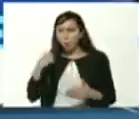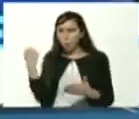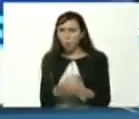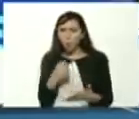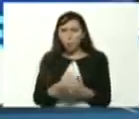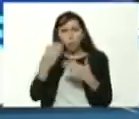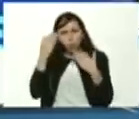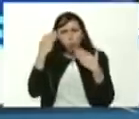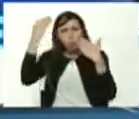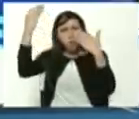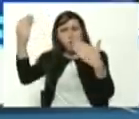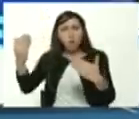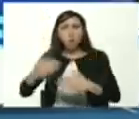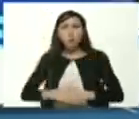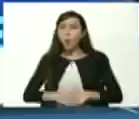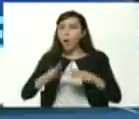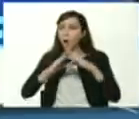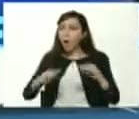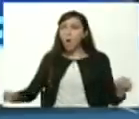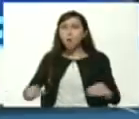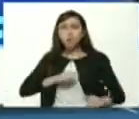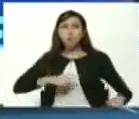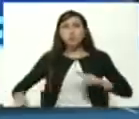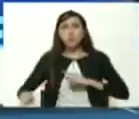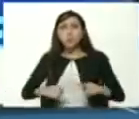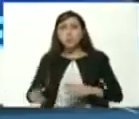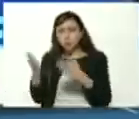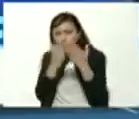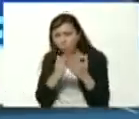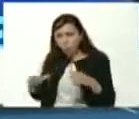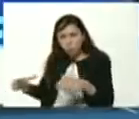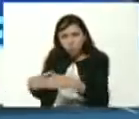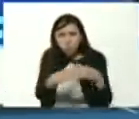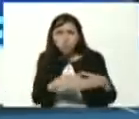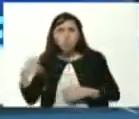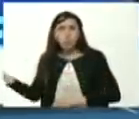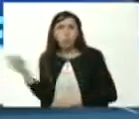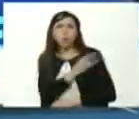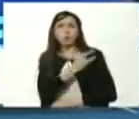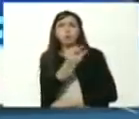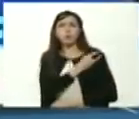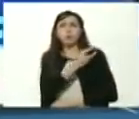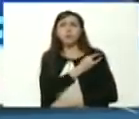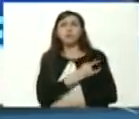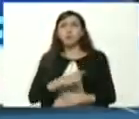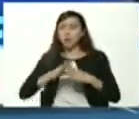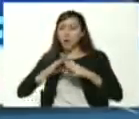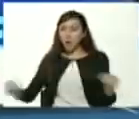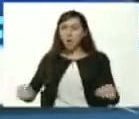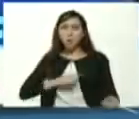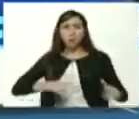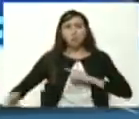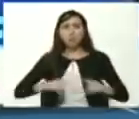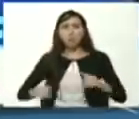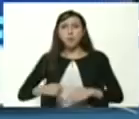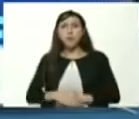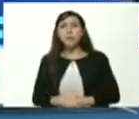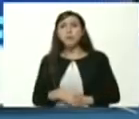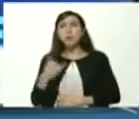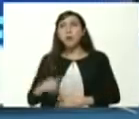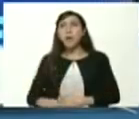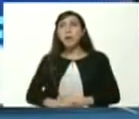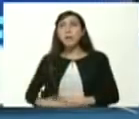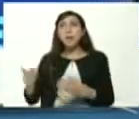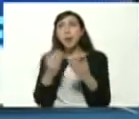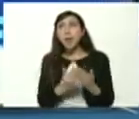Bueno, mi saludo a todo el movimiento estudiantil universitario y a todo el movimiento estudiantil de la